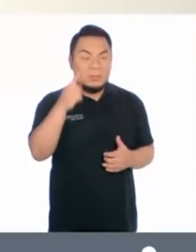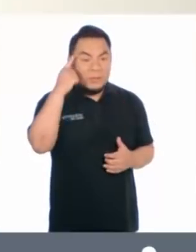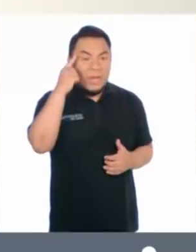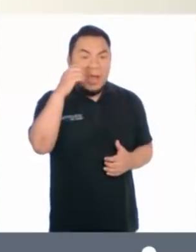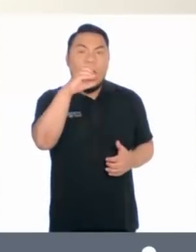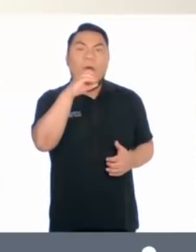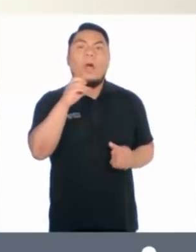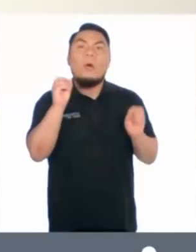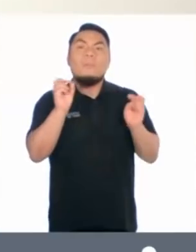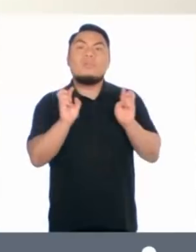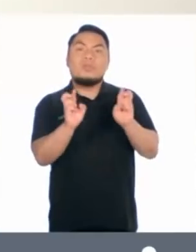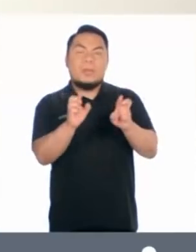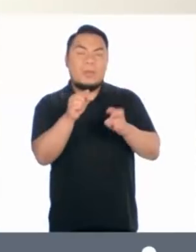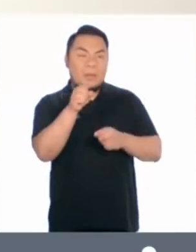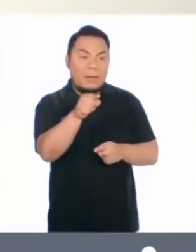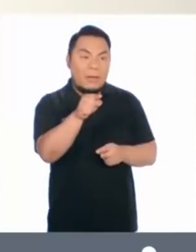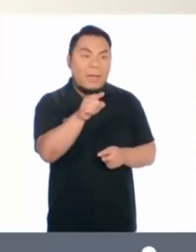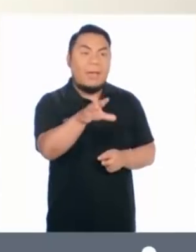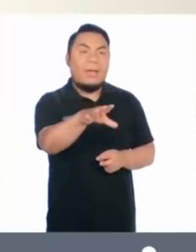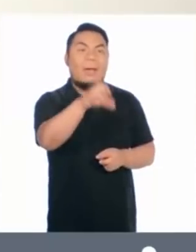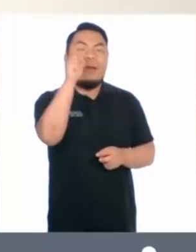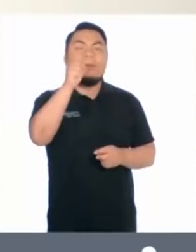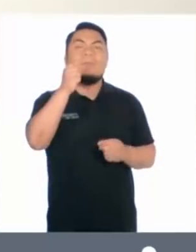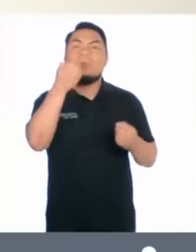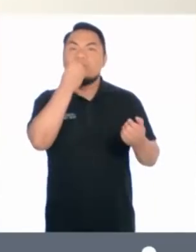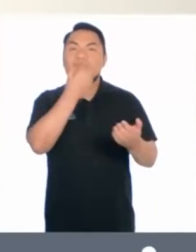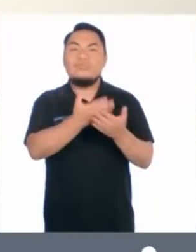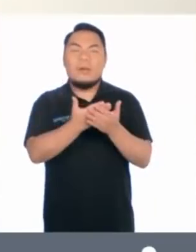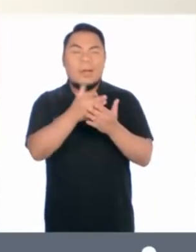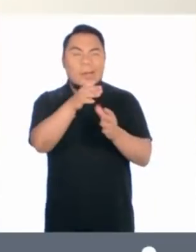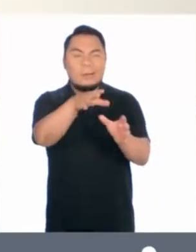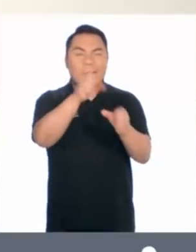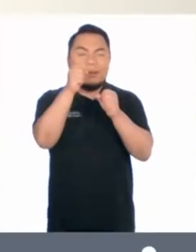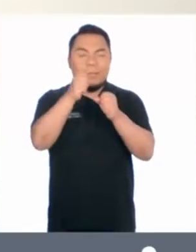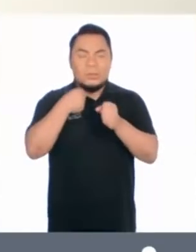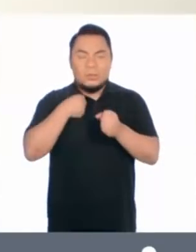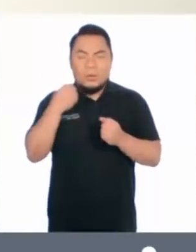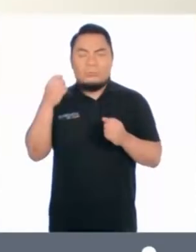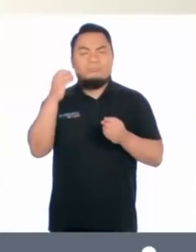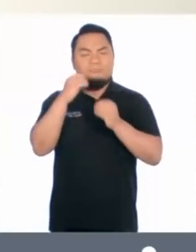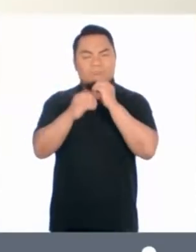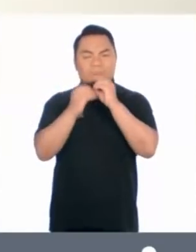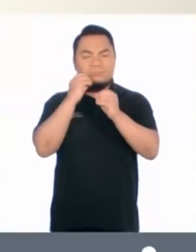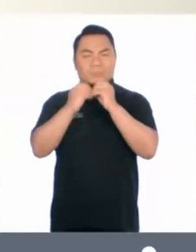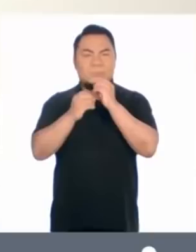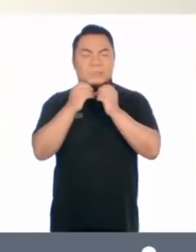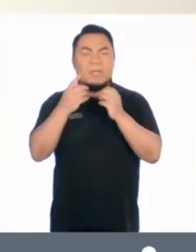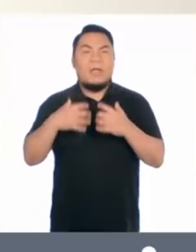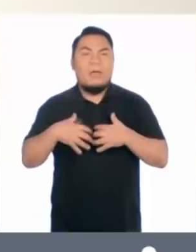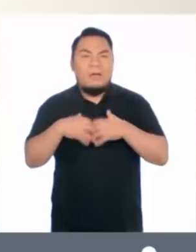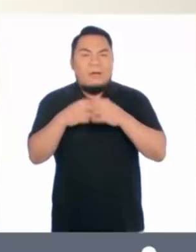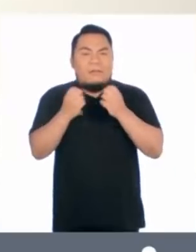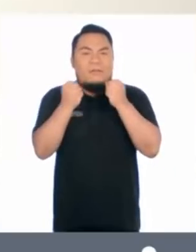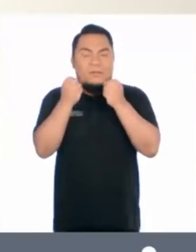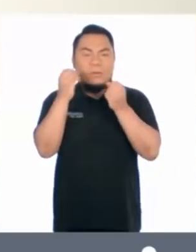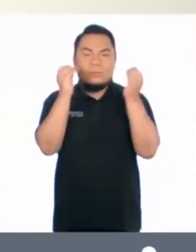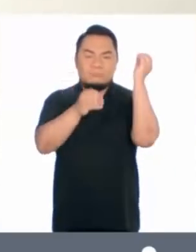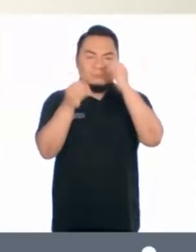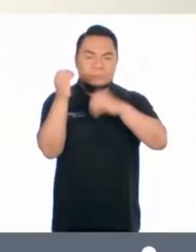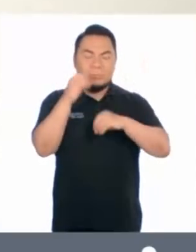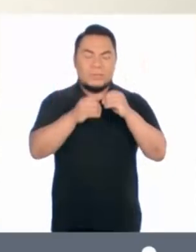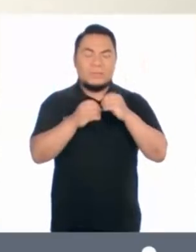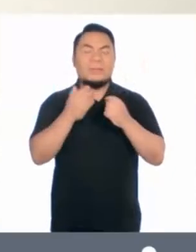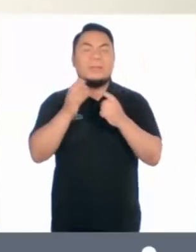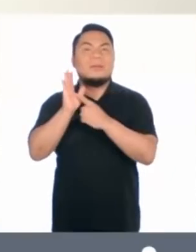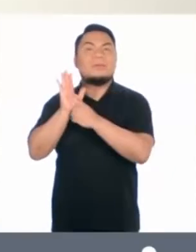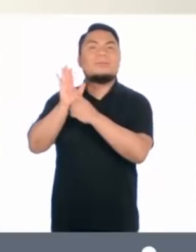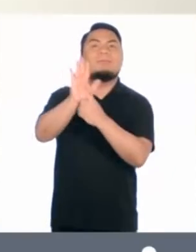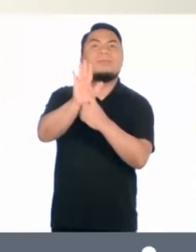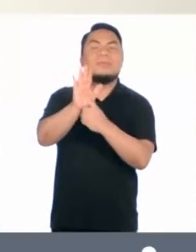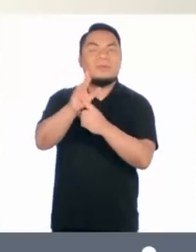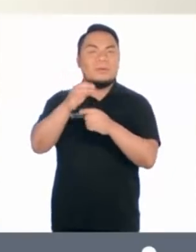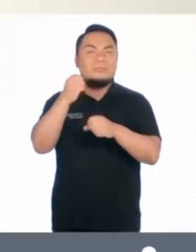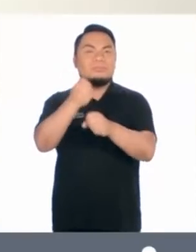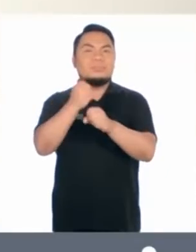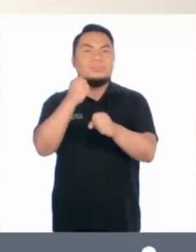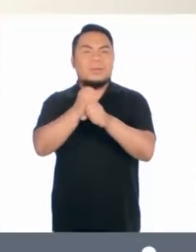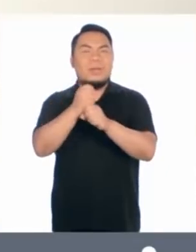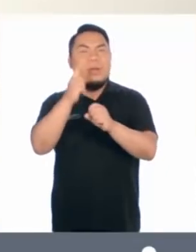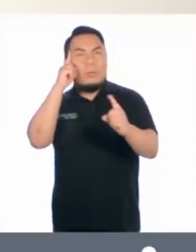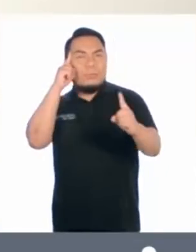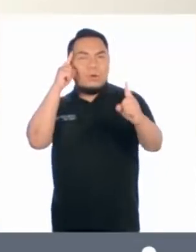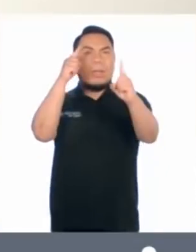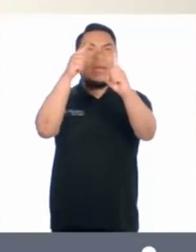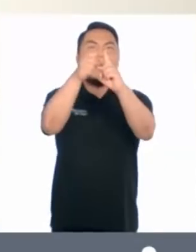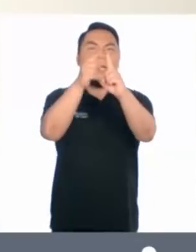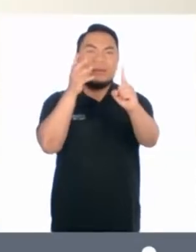para tomarlos como aprendizaje y sacar algo bueno. Y esto les da fortaleza para poder lograr